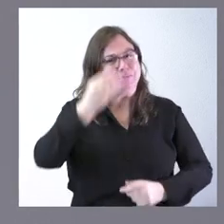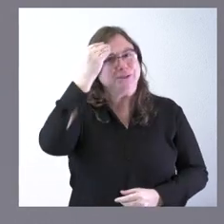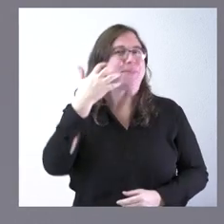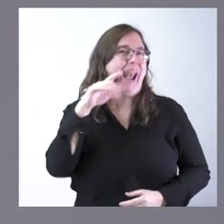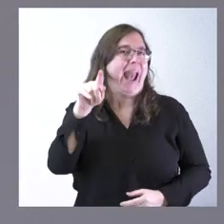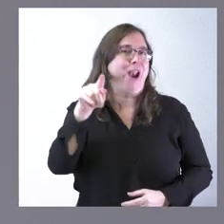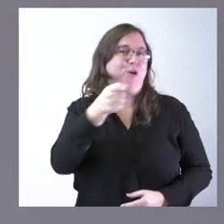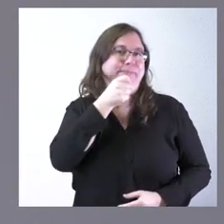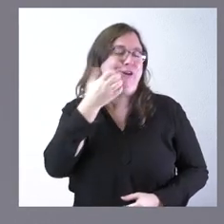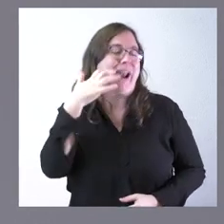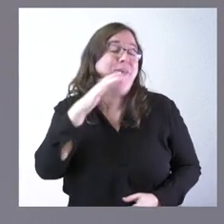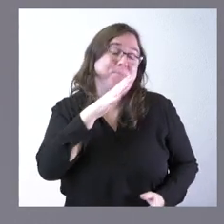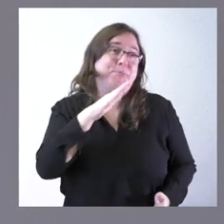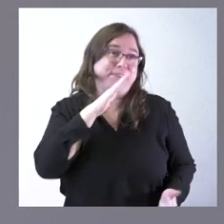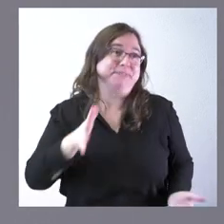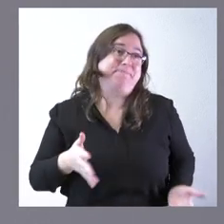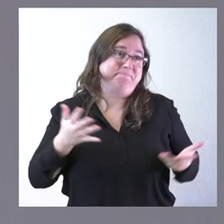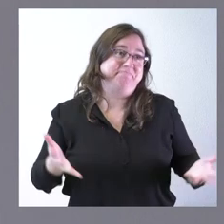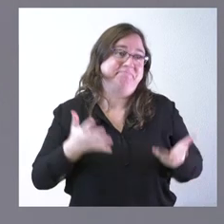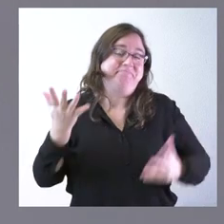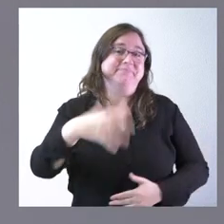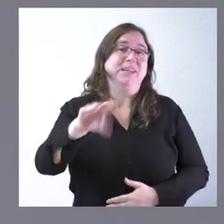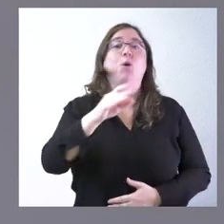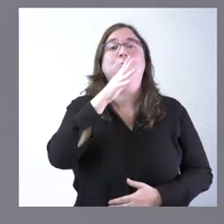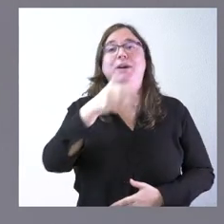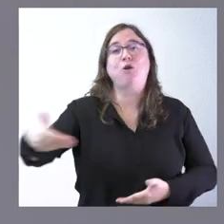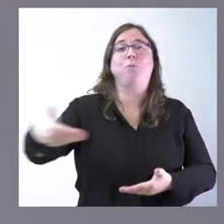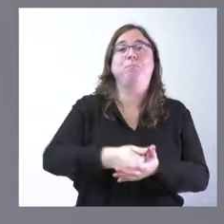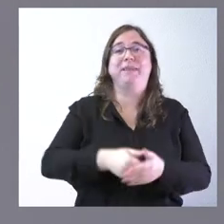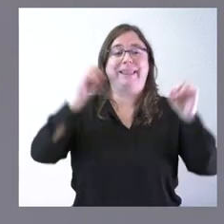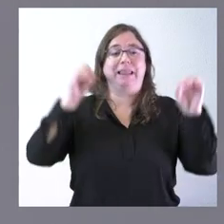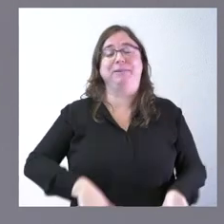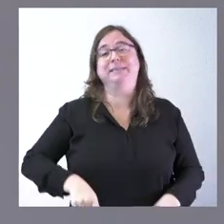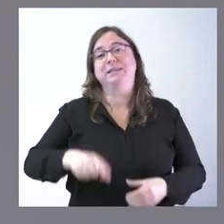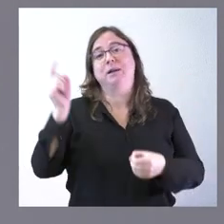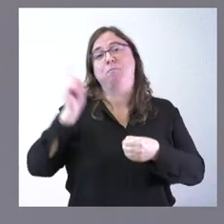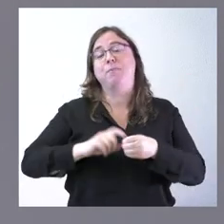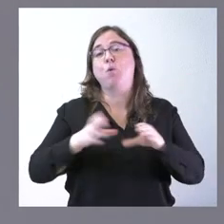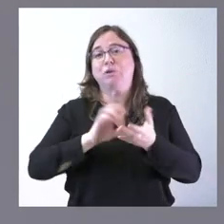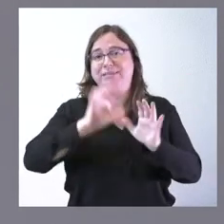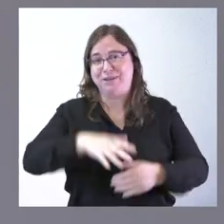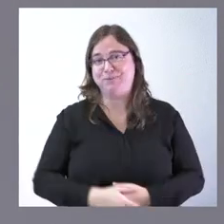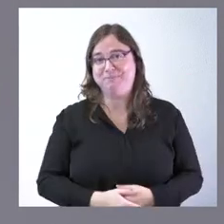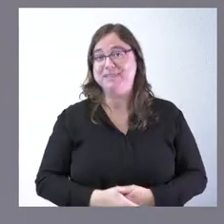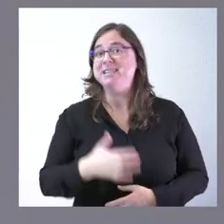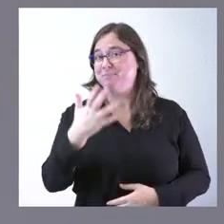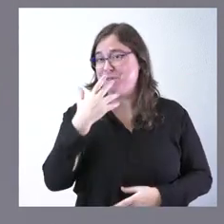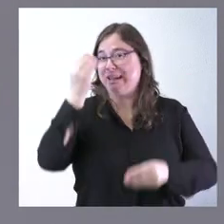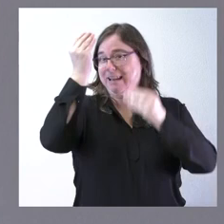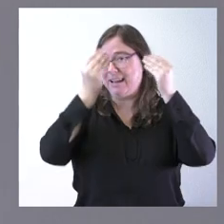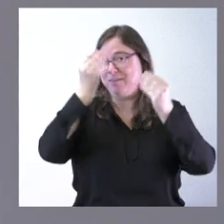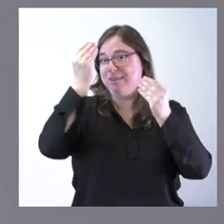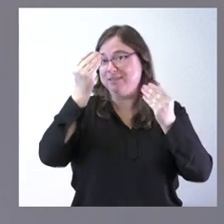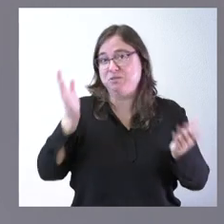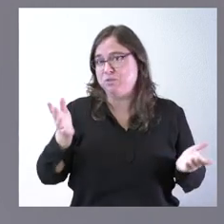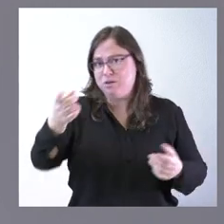y como tal es lo que a lo mejor le lleva a pedir la dimisión de un miembro de la Junta de Castilla y León pero si hace la reflexión yo creo que es lo que los